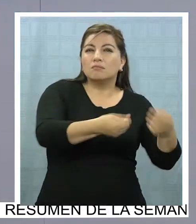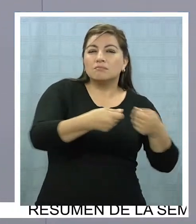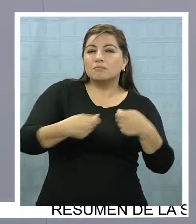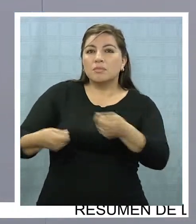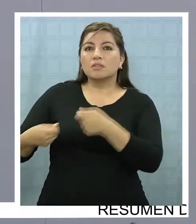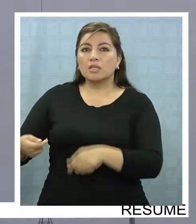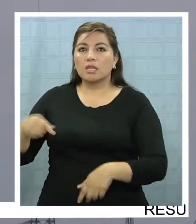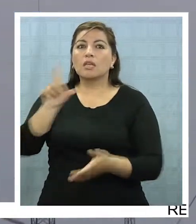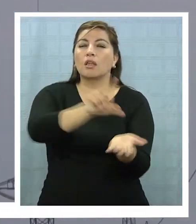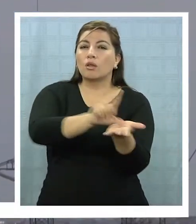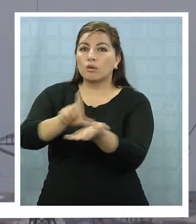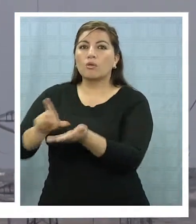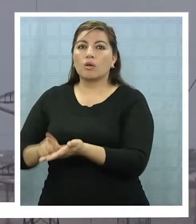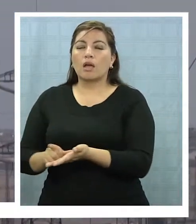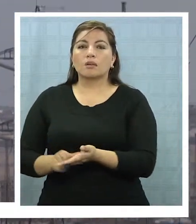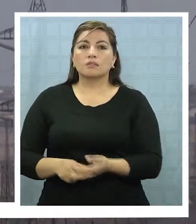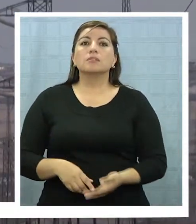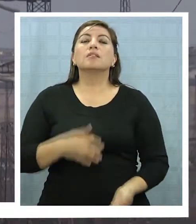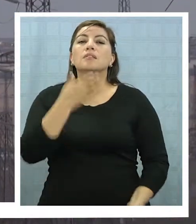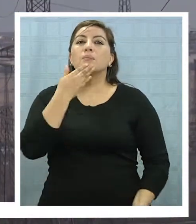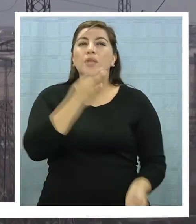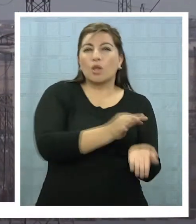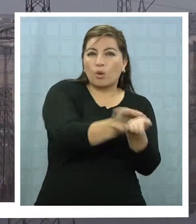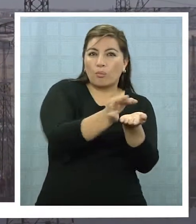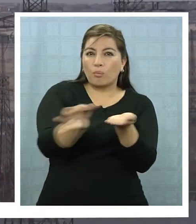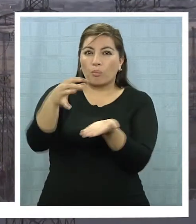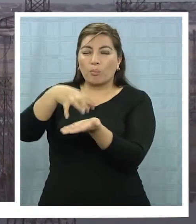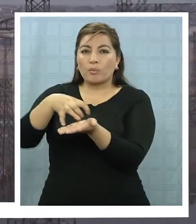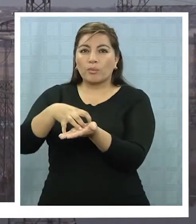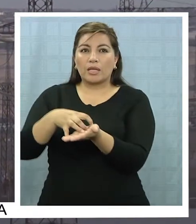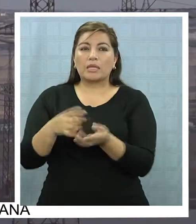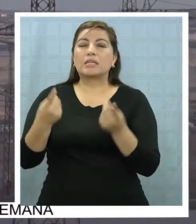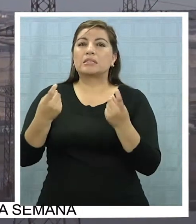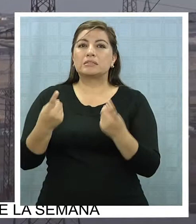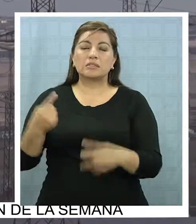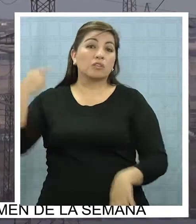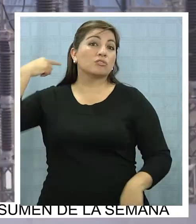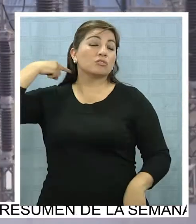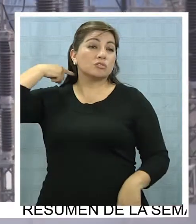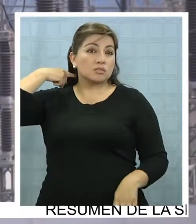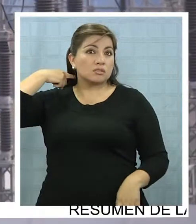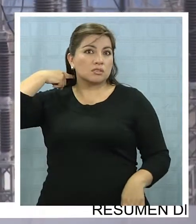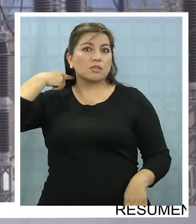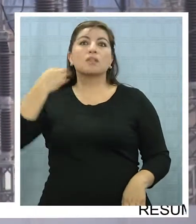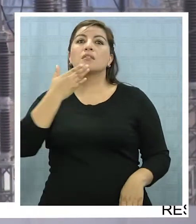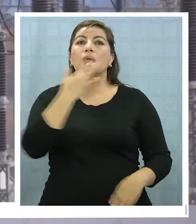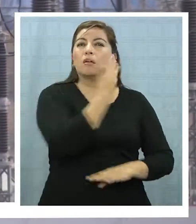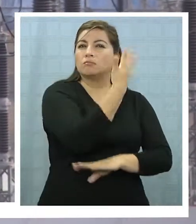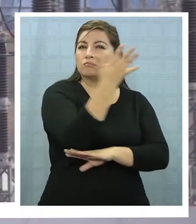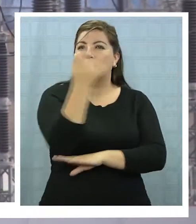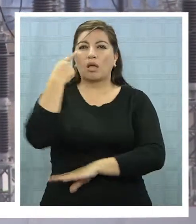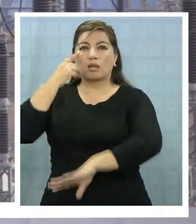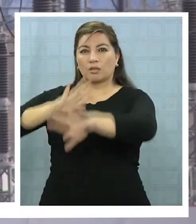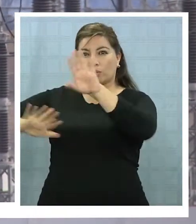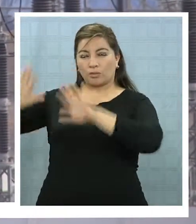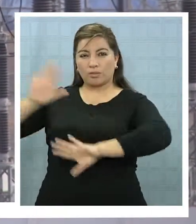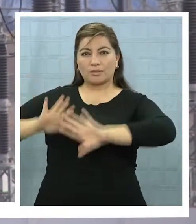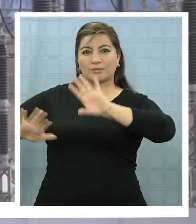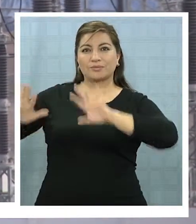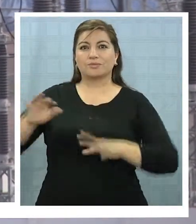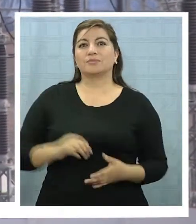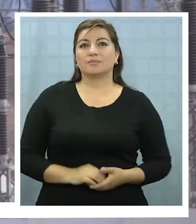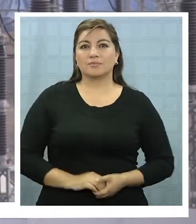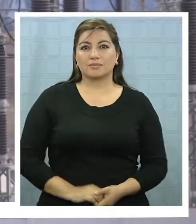y las comunidades que están conscientes de la necesidad energética, pero que necesitan ser resguarde el medio ambiente.